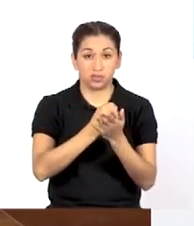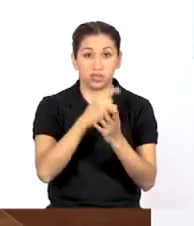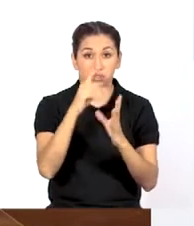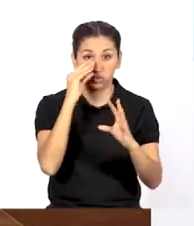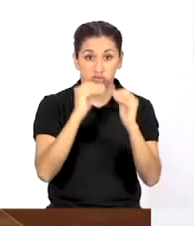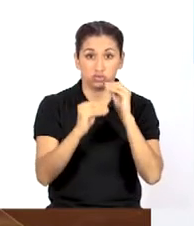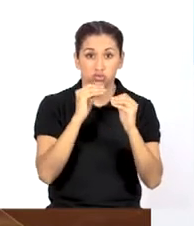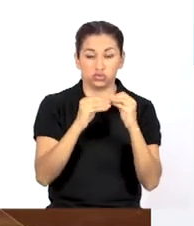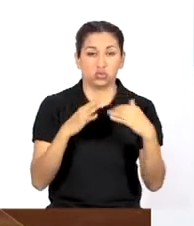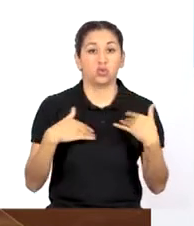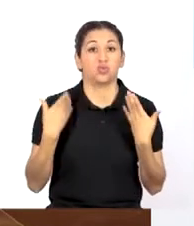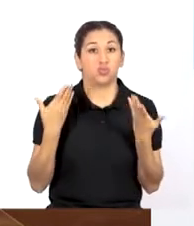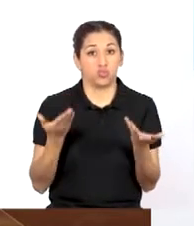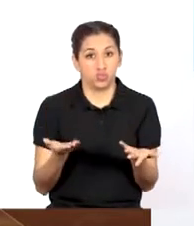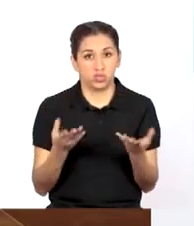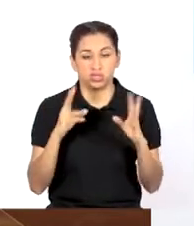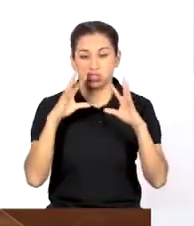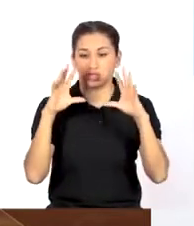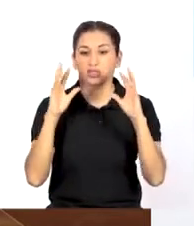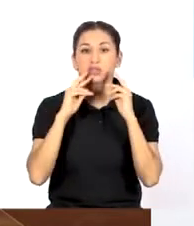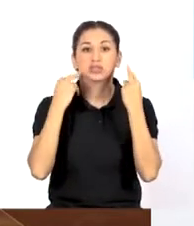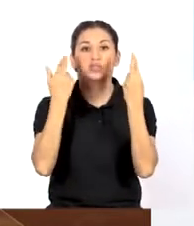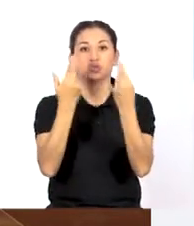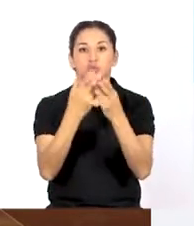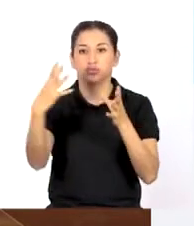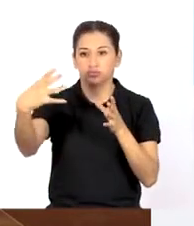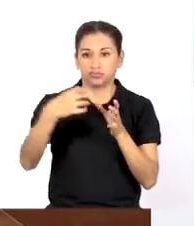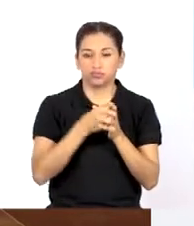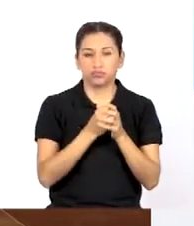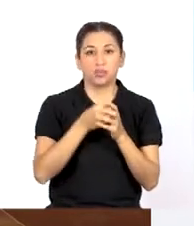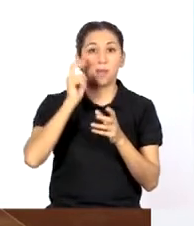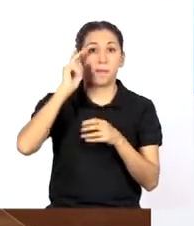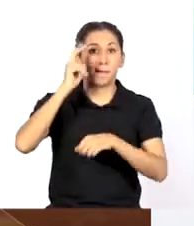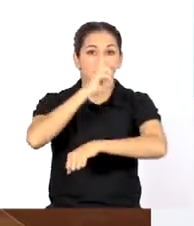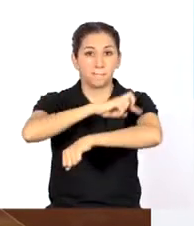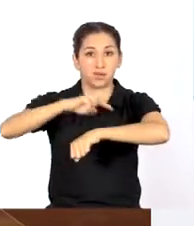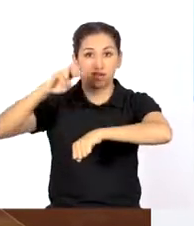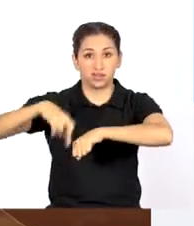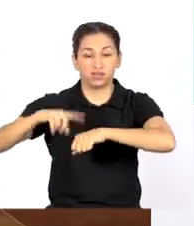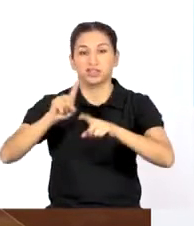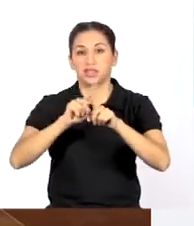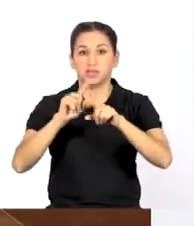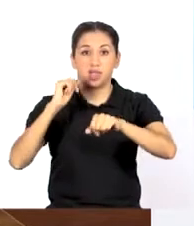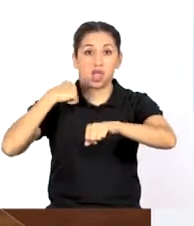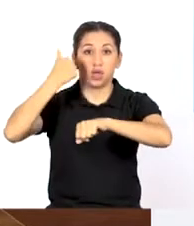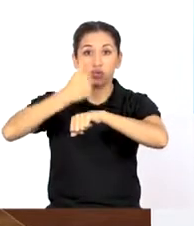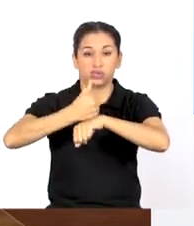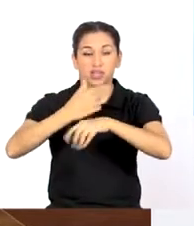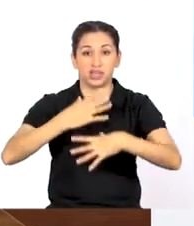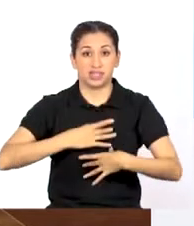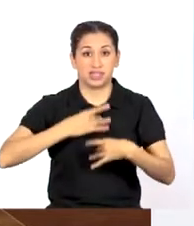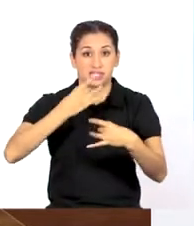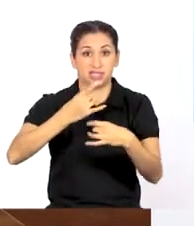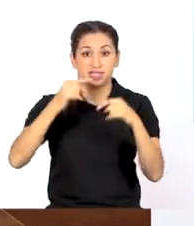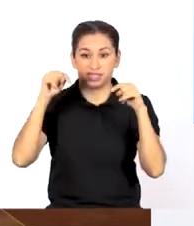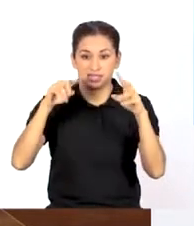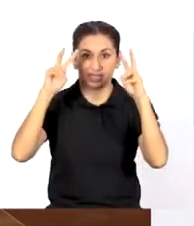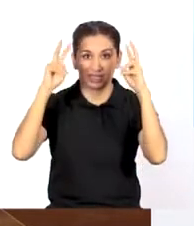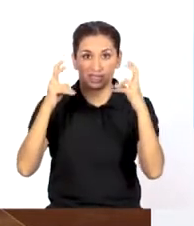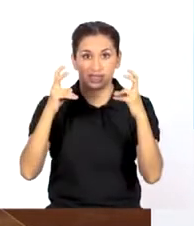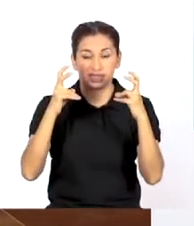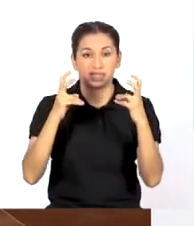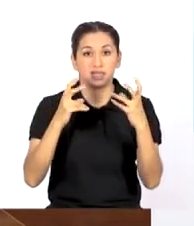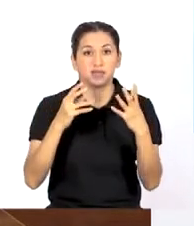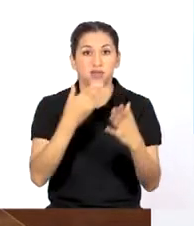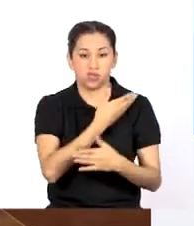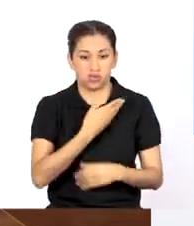soluciones creativas es posible reunirnos con profesionales o incluso autoridades que estén interesadas en el asunto